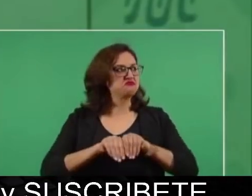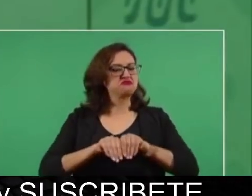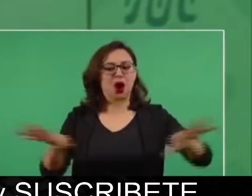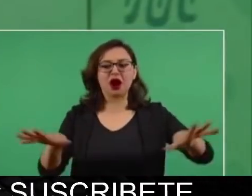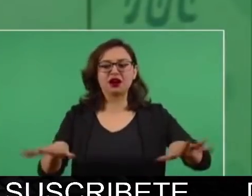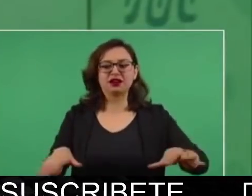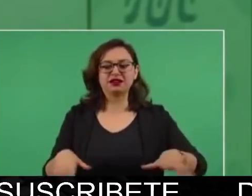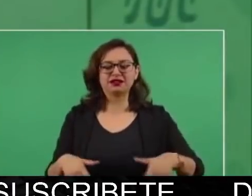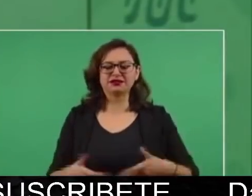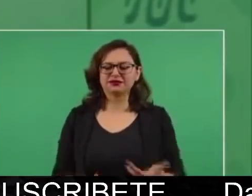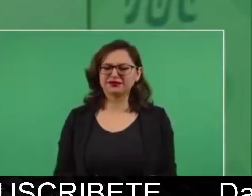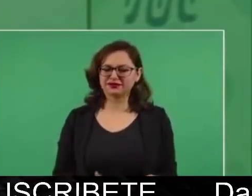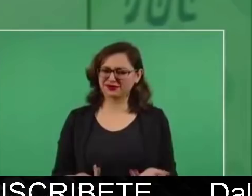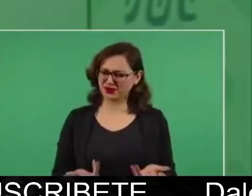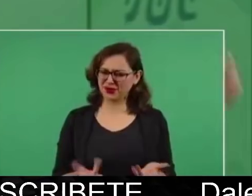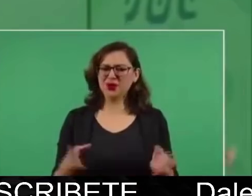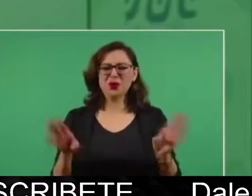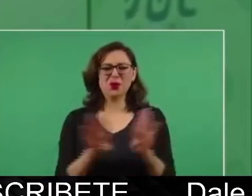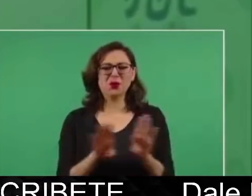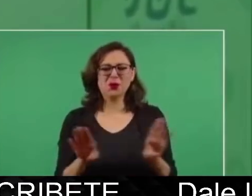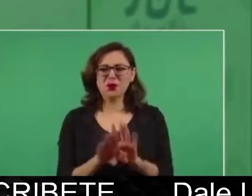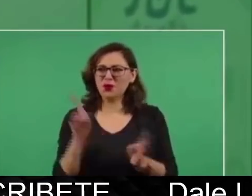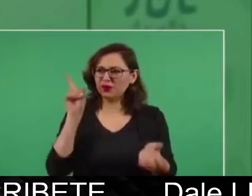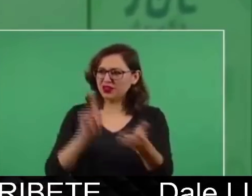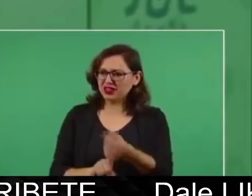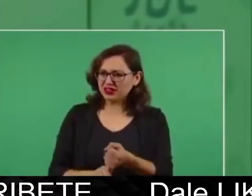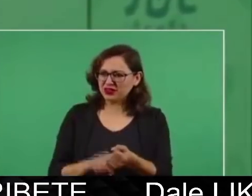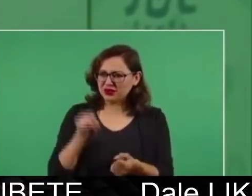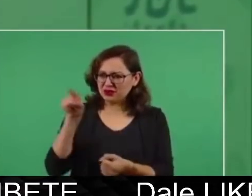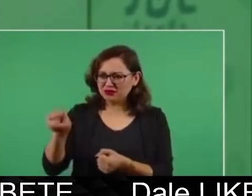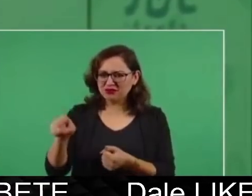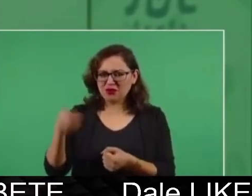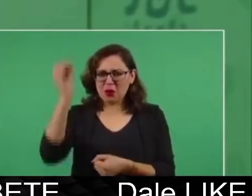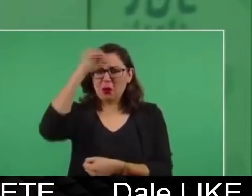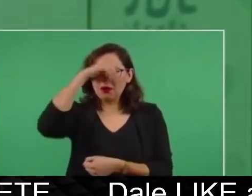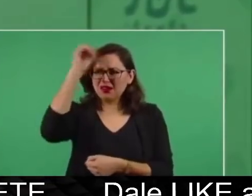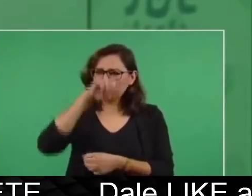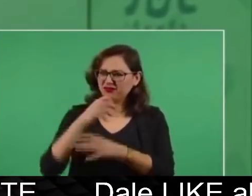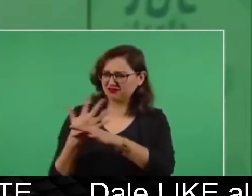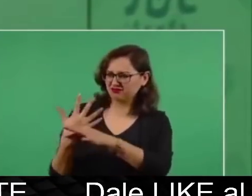¿Cómo un juez va a hablar así?